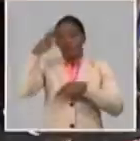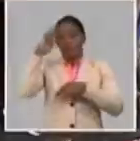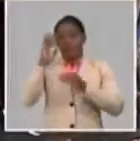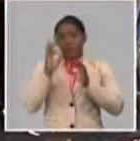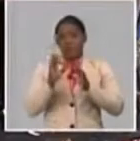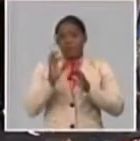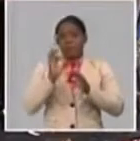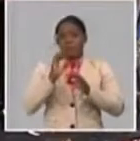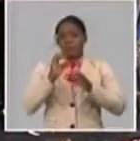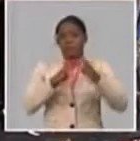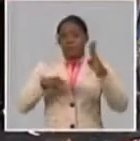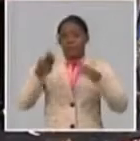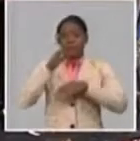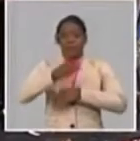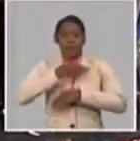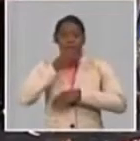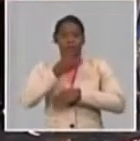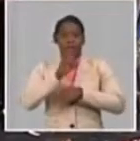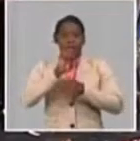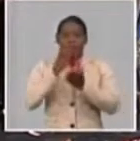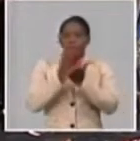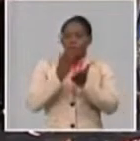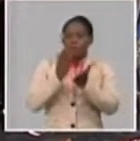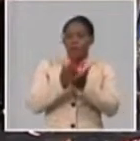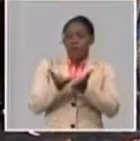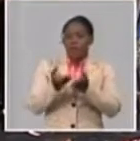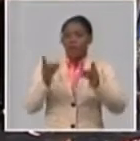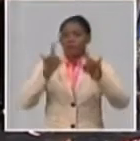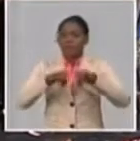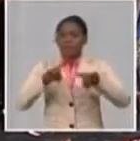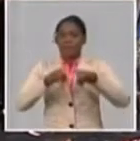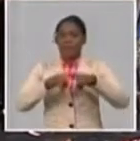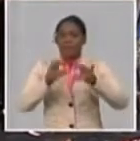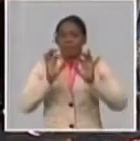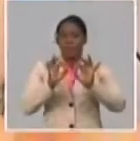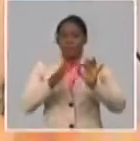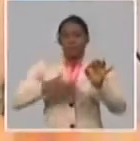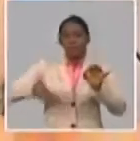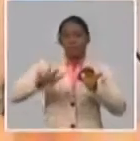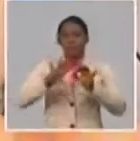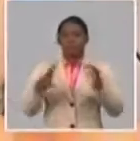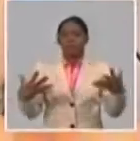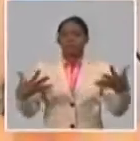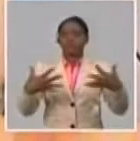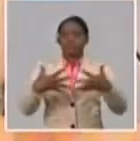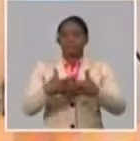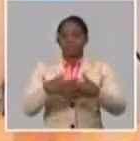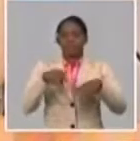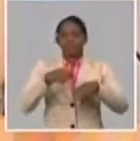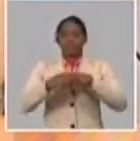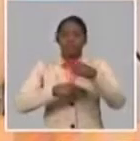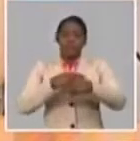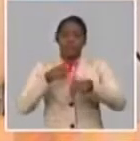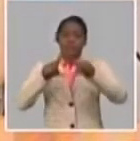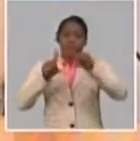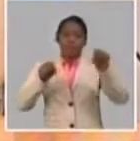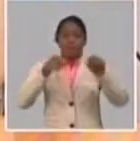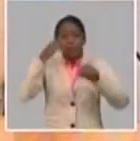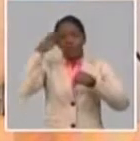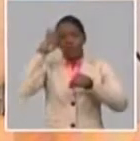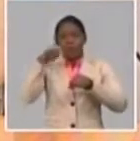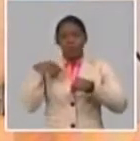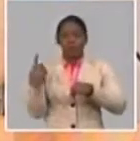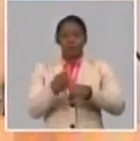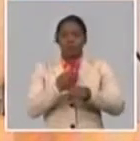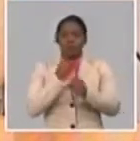a colegios, a universidades y a otras instituciones. De esta manera, Randy, de forma sintética, es lo que se está haciendo en el país, practicando